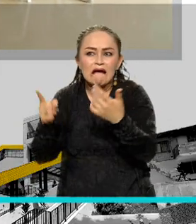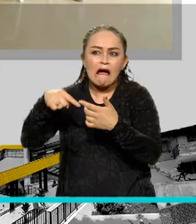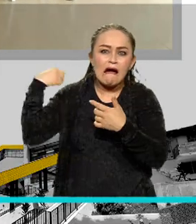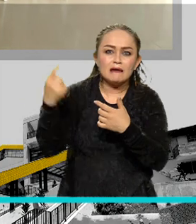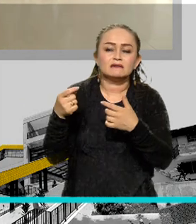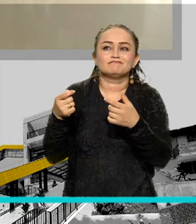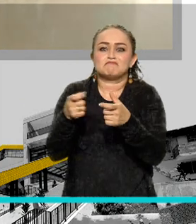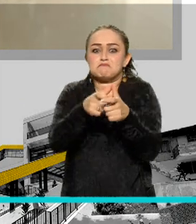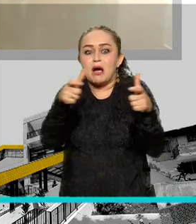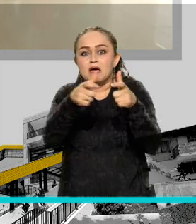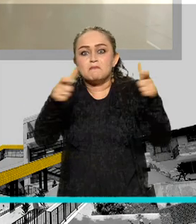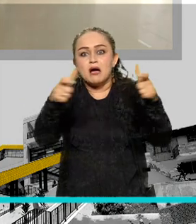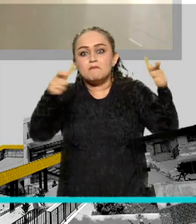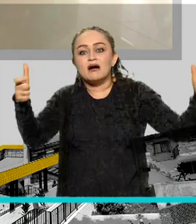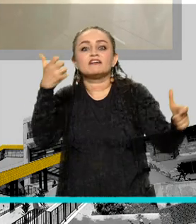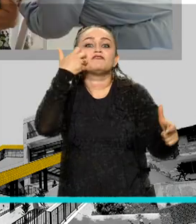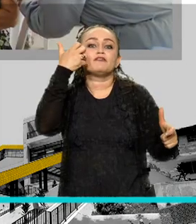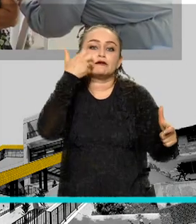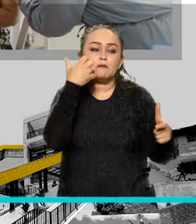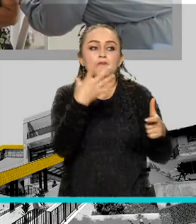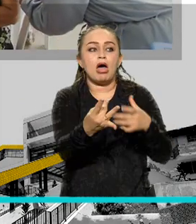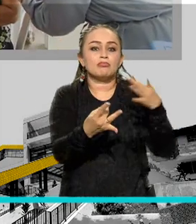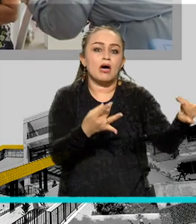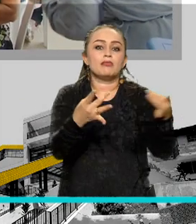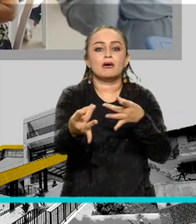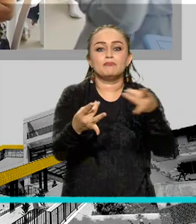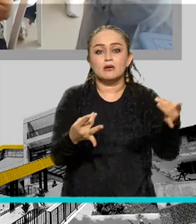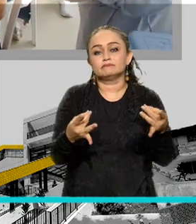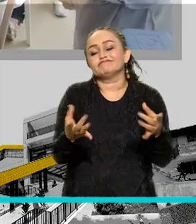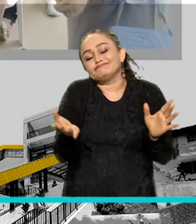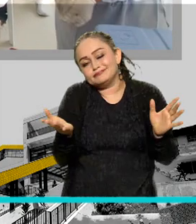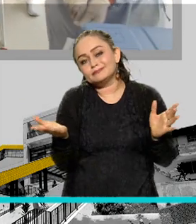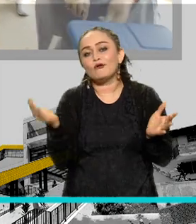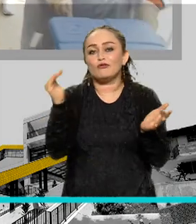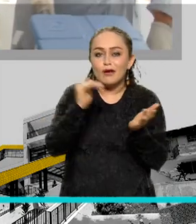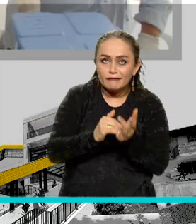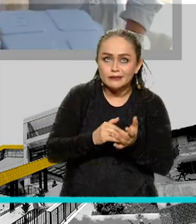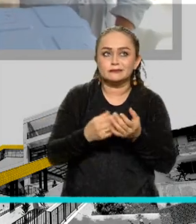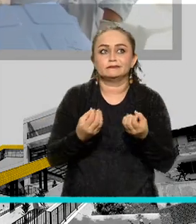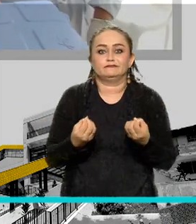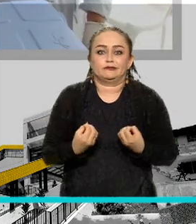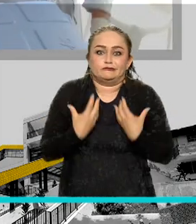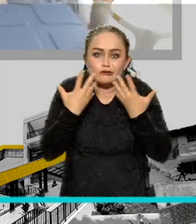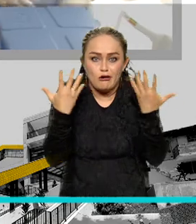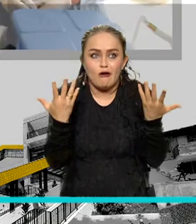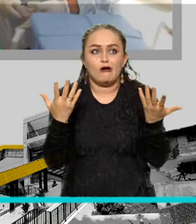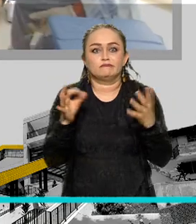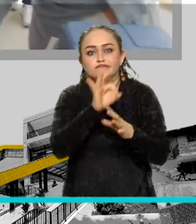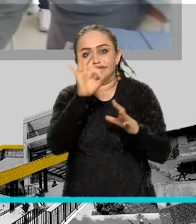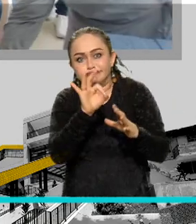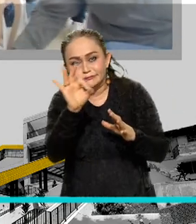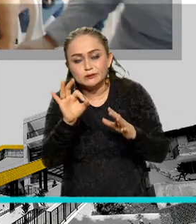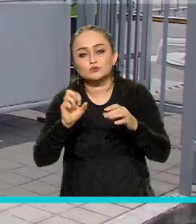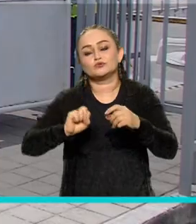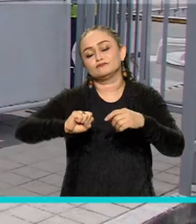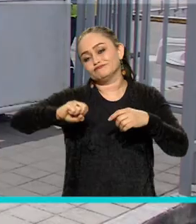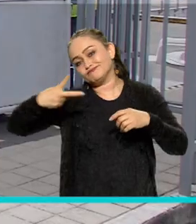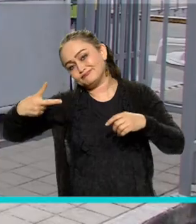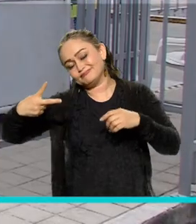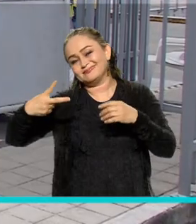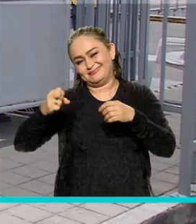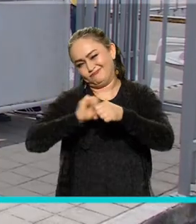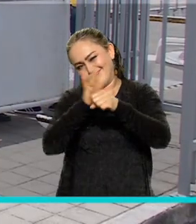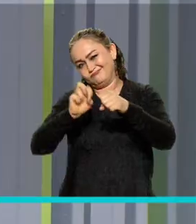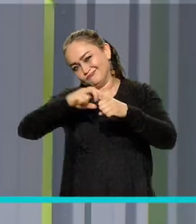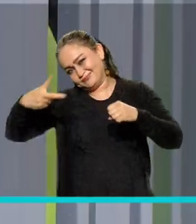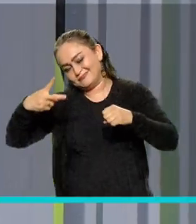efectividad y las personas siguen en mayor riesgo de reinfectarse o de contagiarse por la